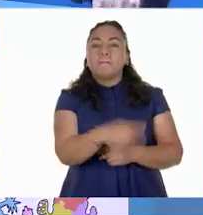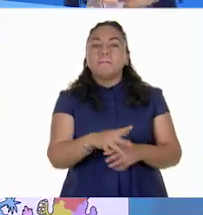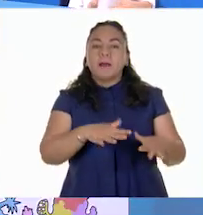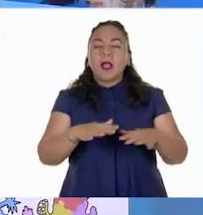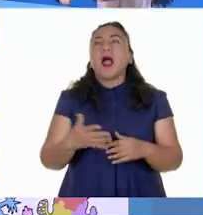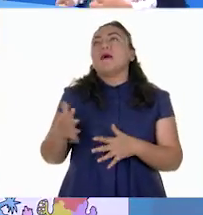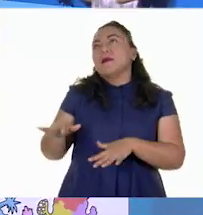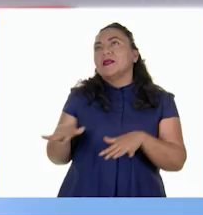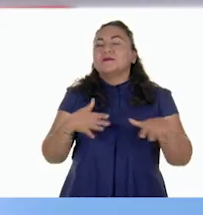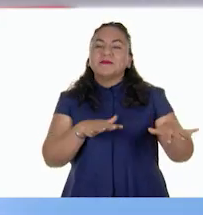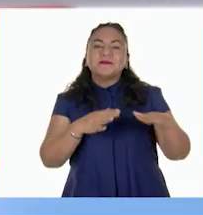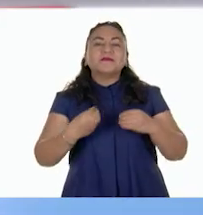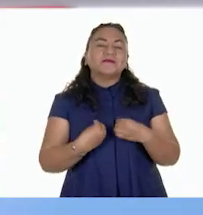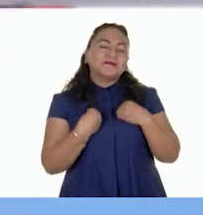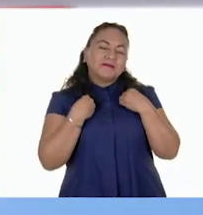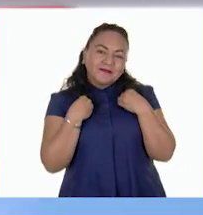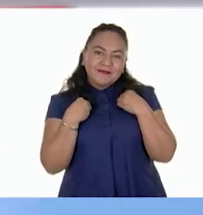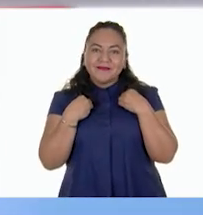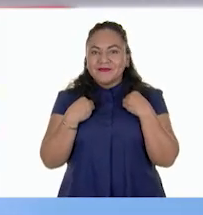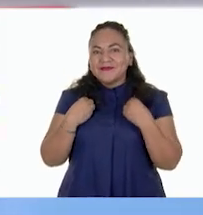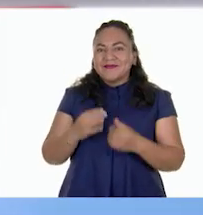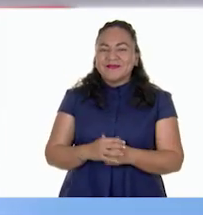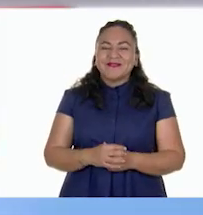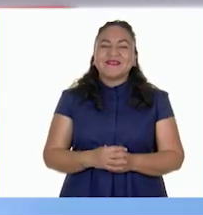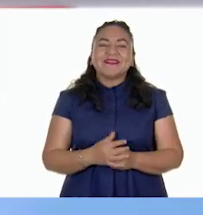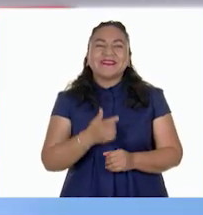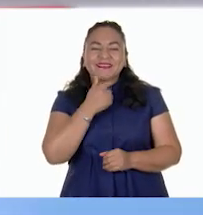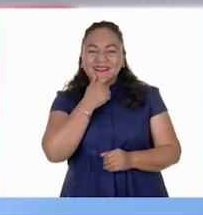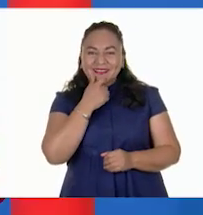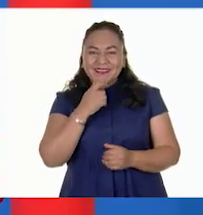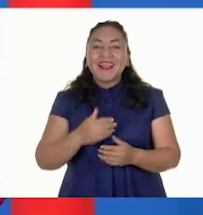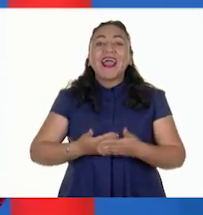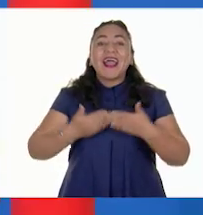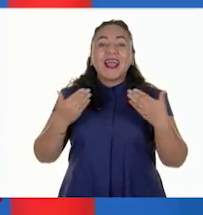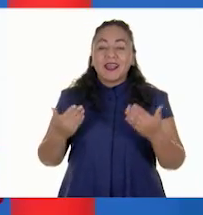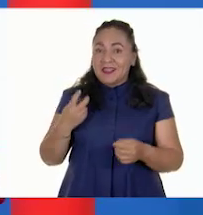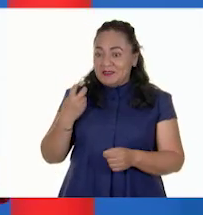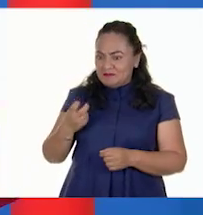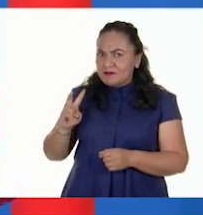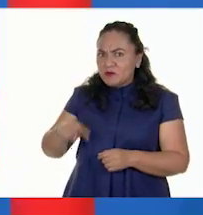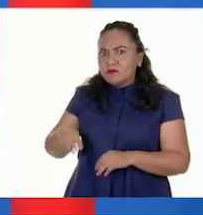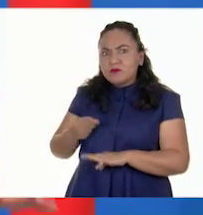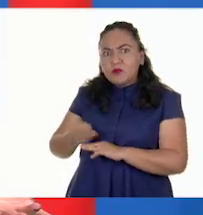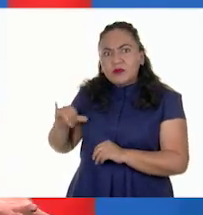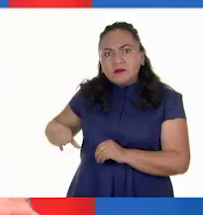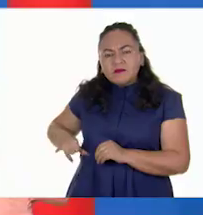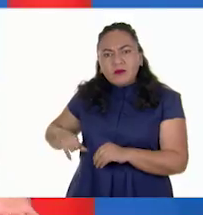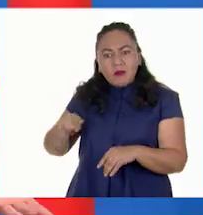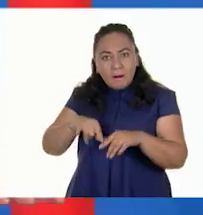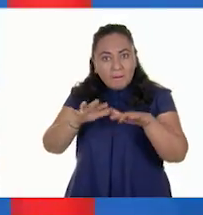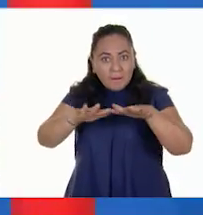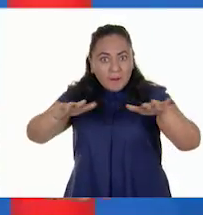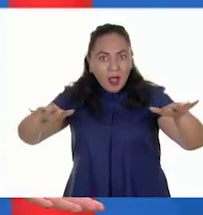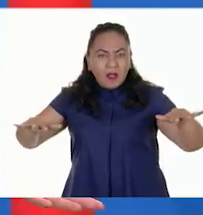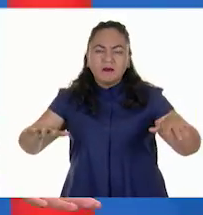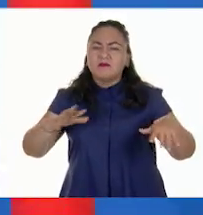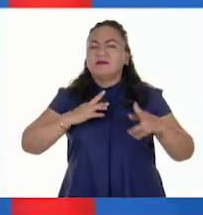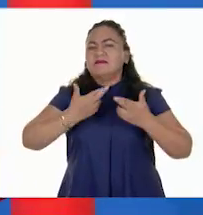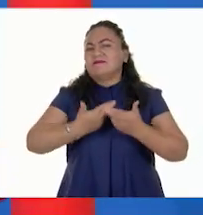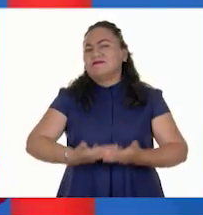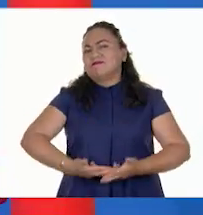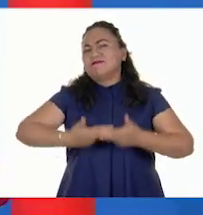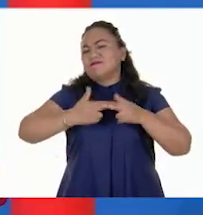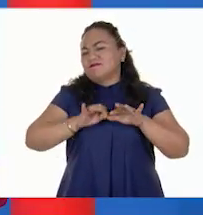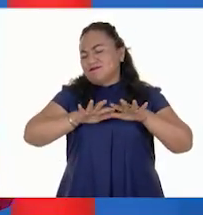en el mar, la vida es más sabrosa. Esto es muy interesante porque el mar es muy extenso.